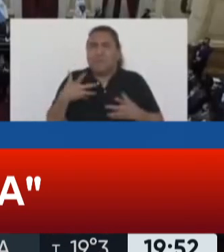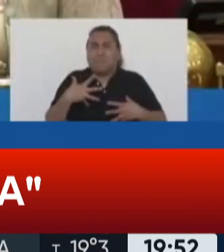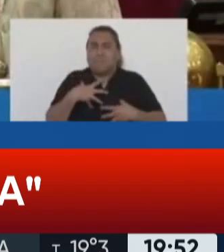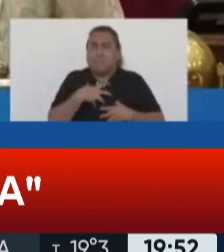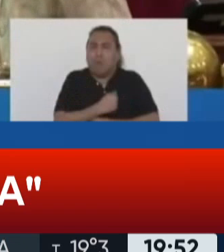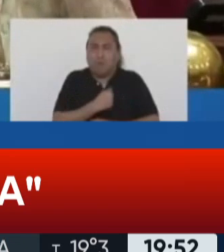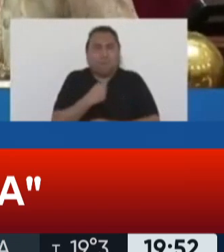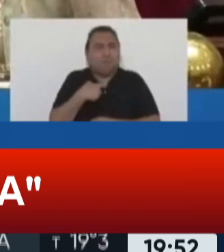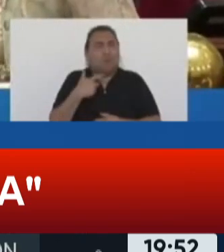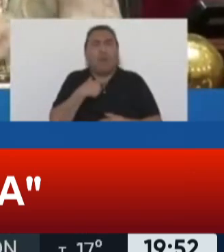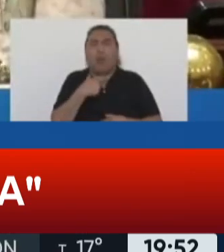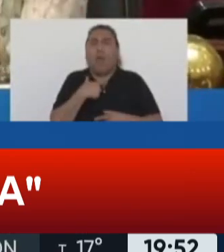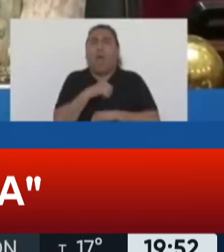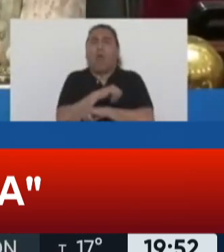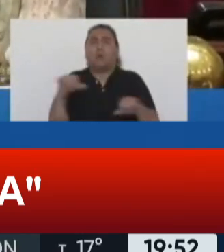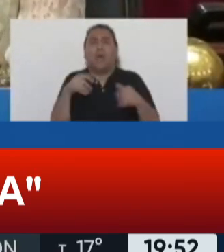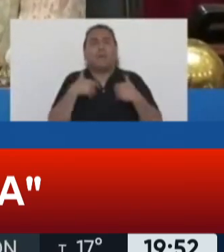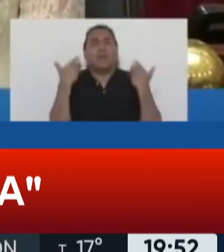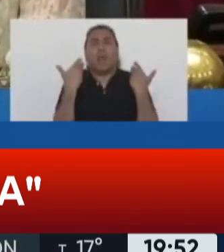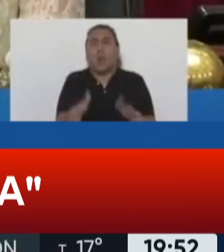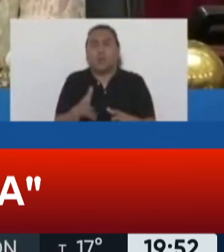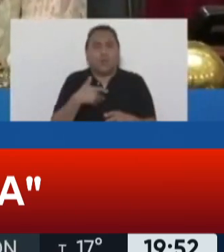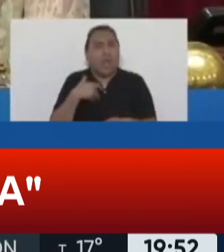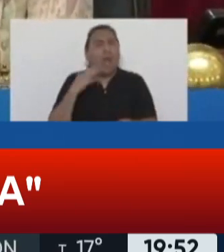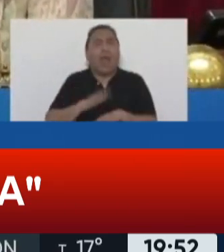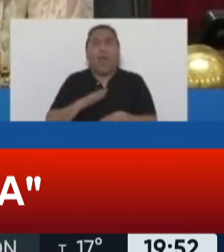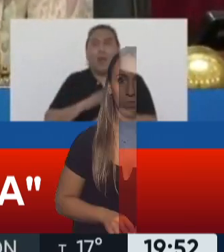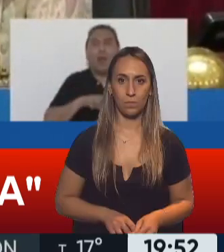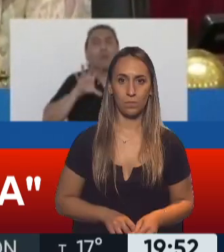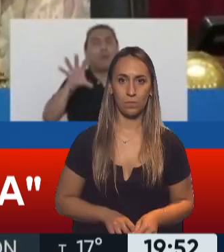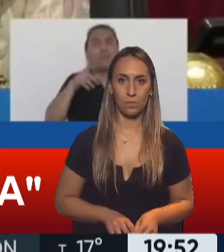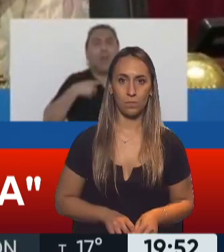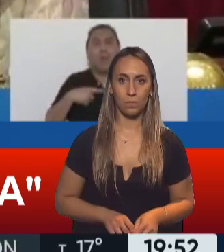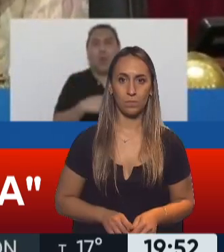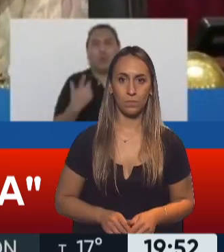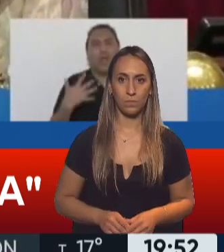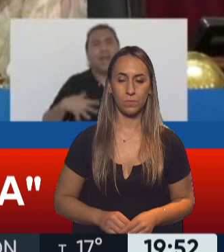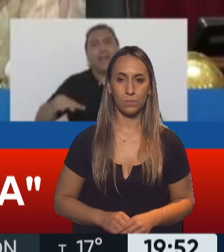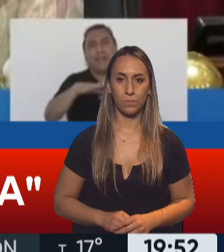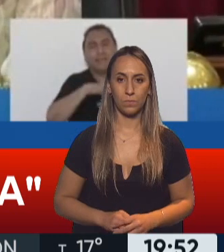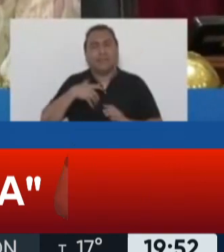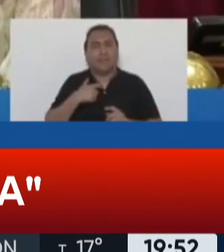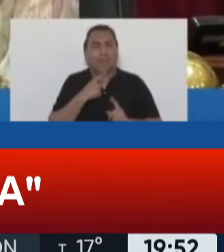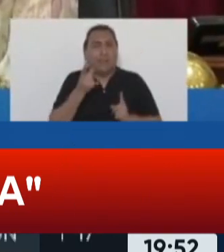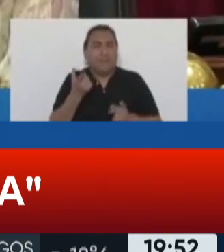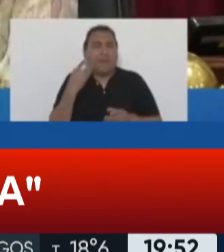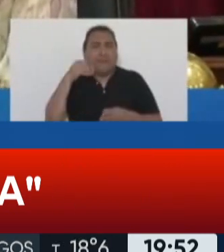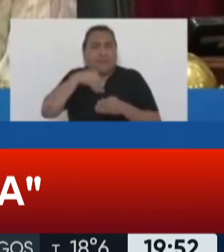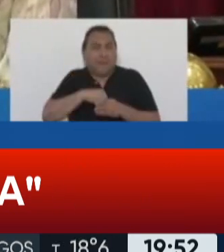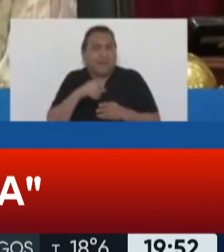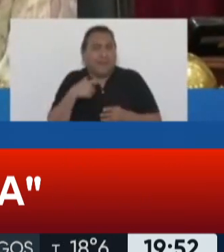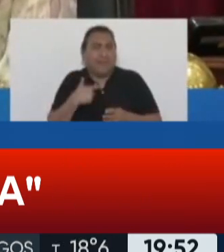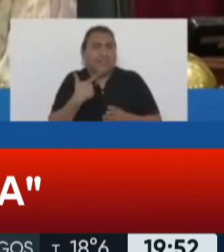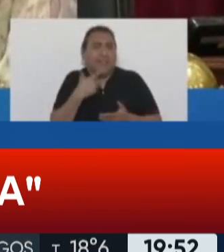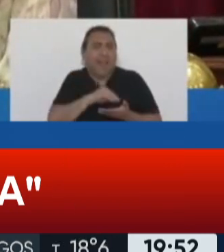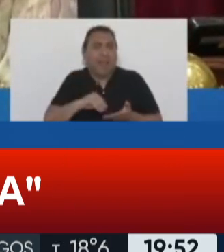quiero anunciar mi renuncia al cargo de senador por la provincia de Buenos Aires. Ser parte del Senado de la Nación ha sido